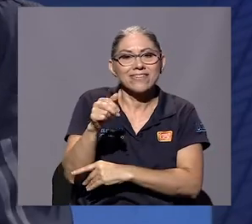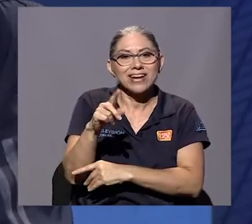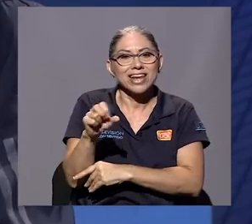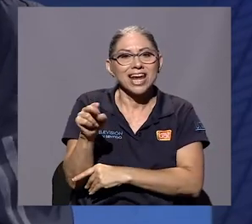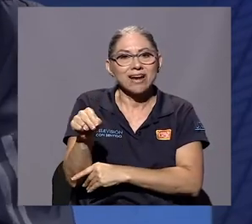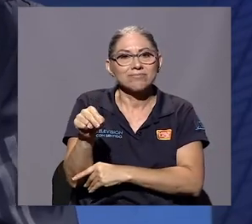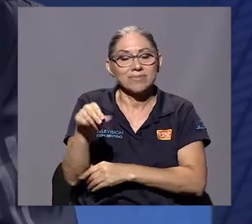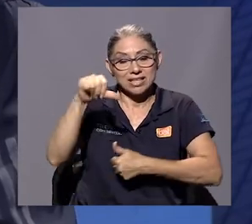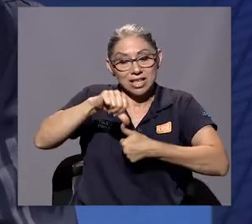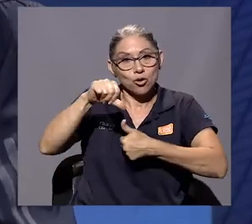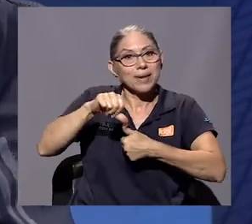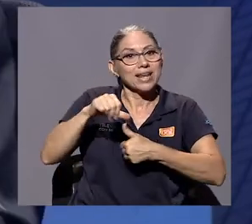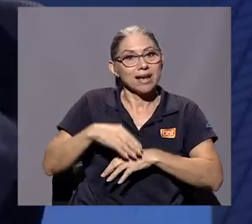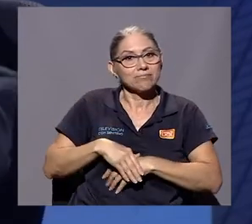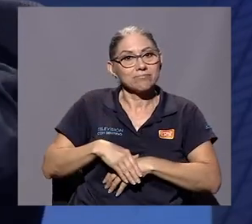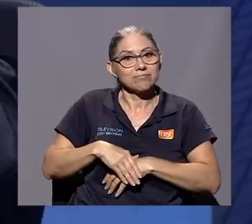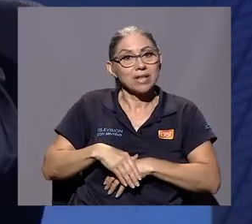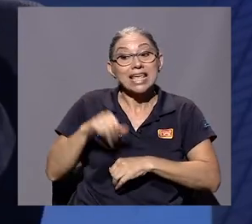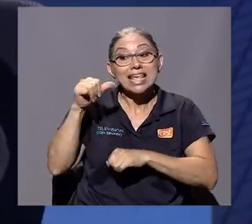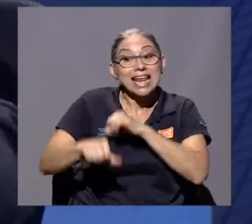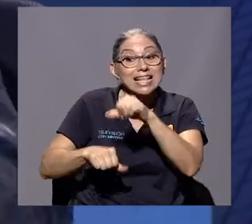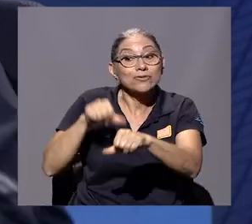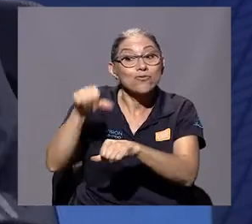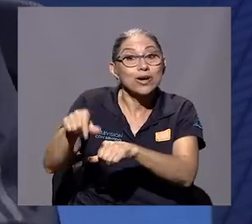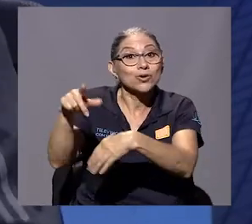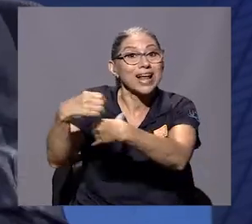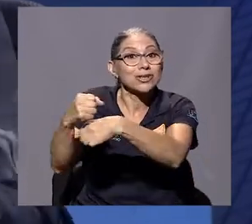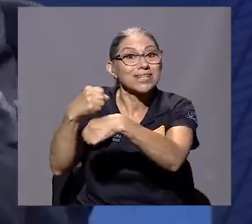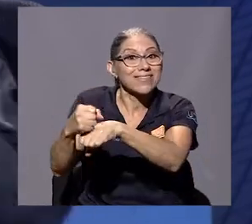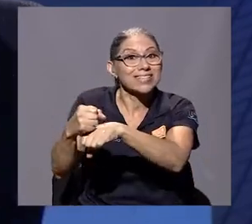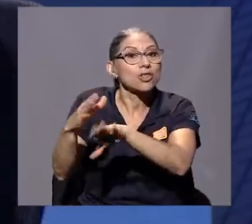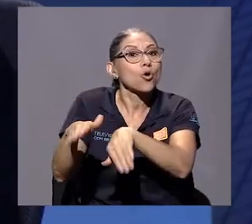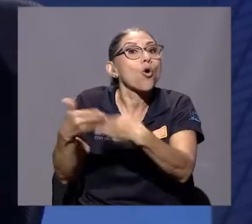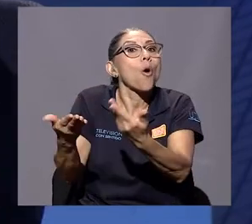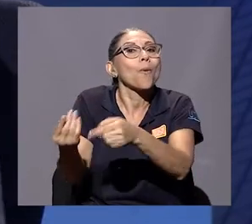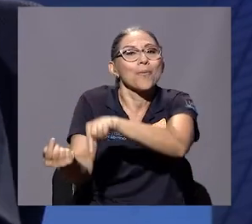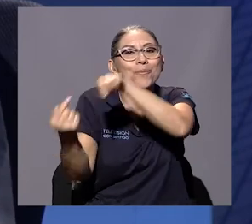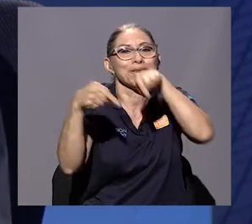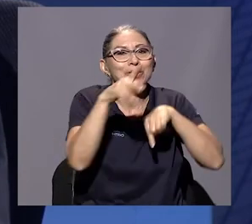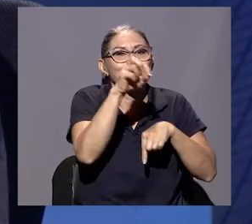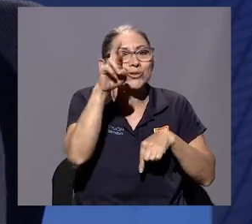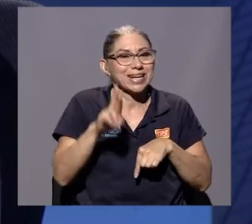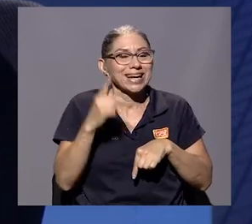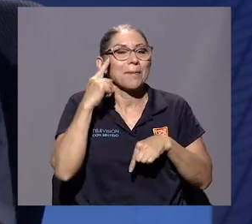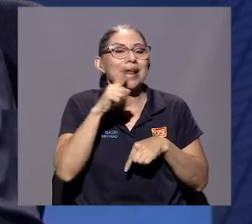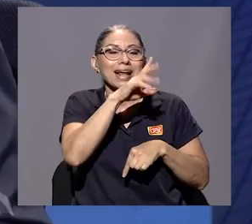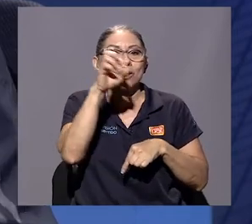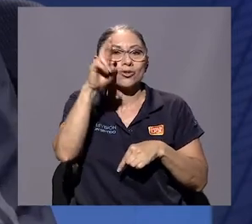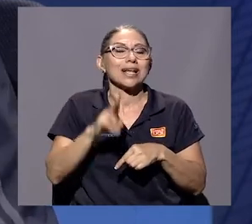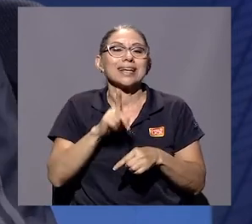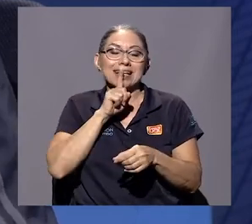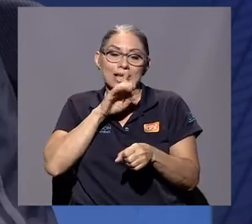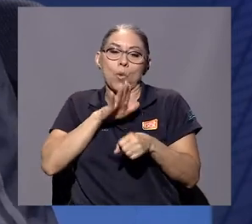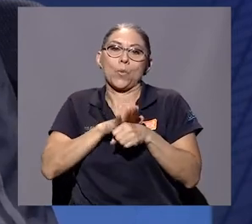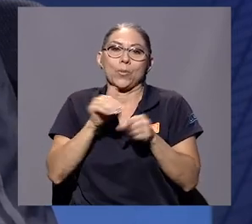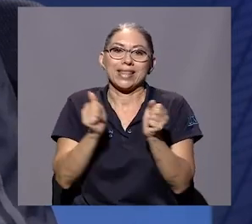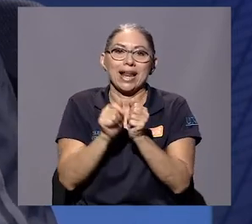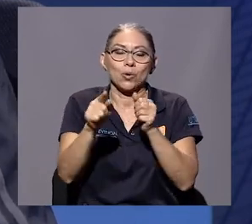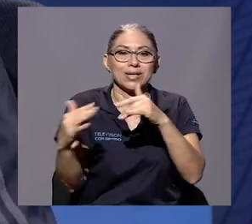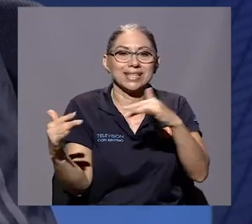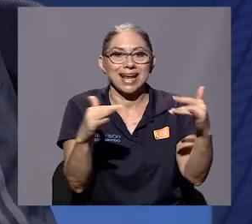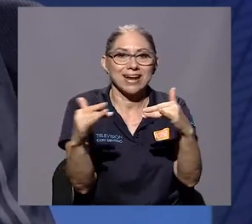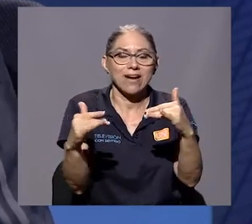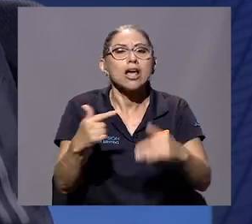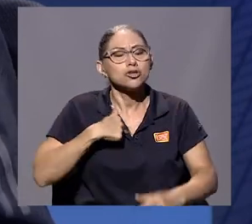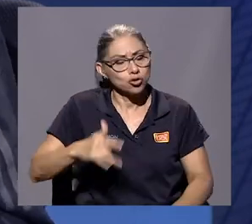y al esfuerzo que estaba haciendo, y que justamente lo hacía viniendo acá, de comprometer a Costa Rica en esa guerra, eso, eso, yo